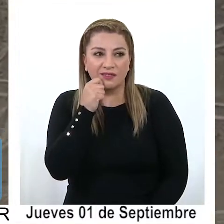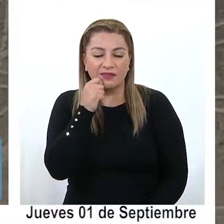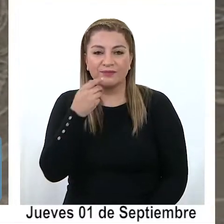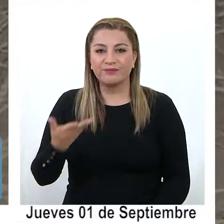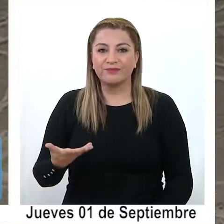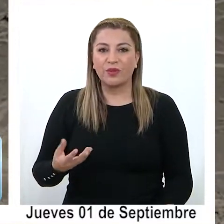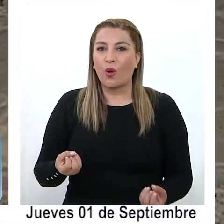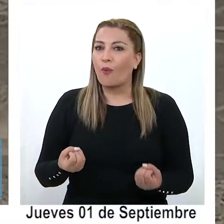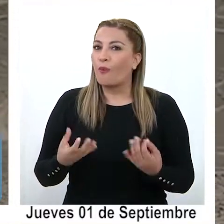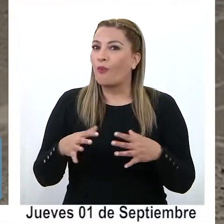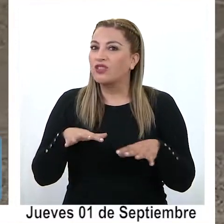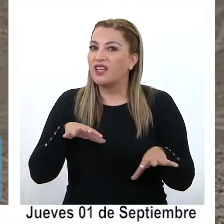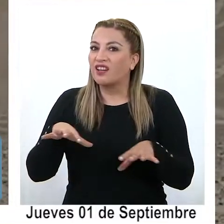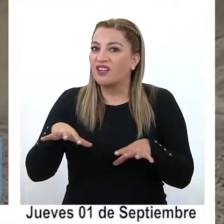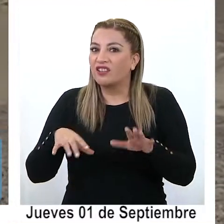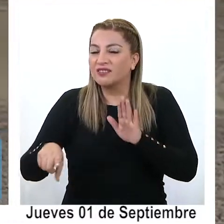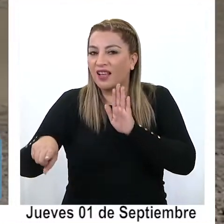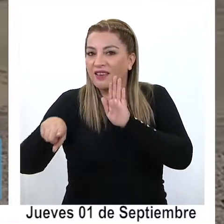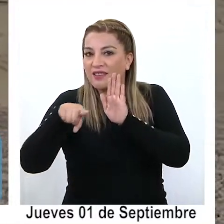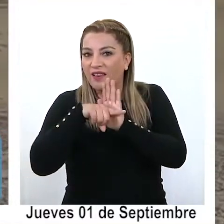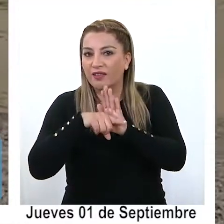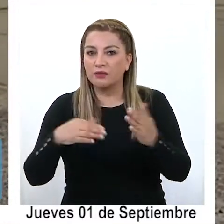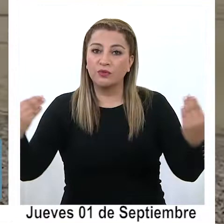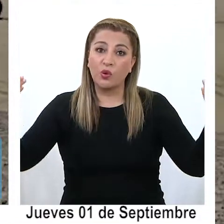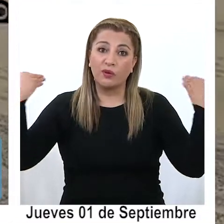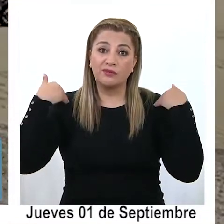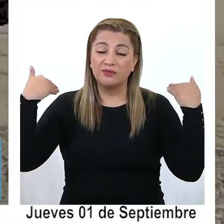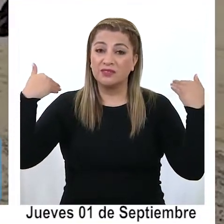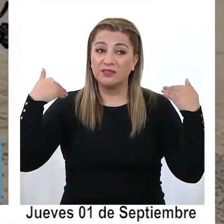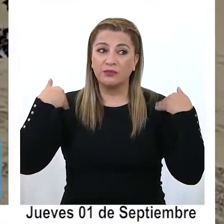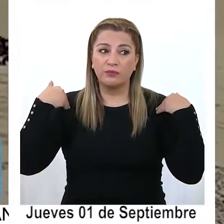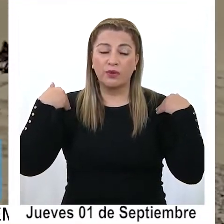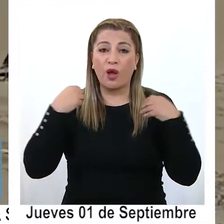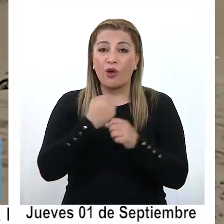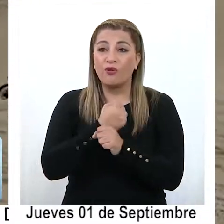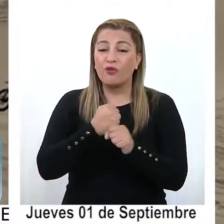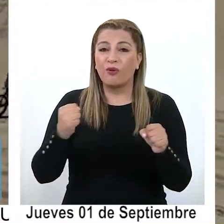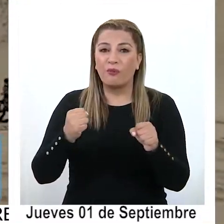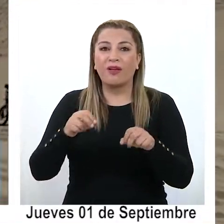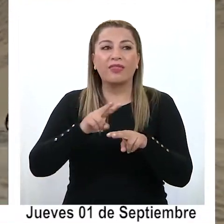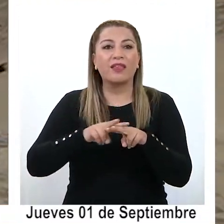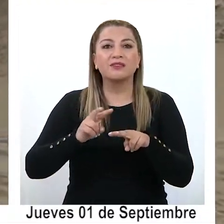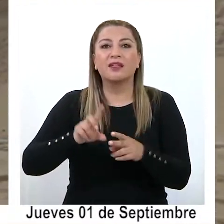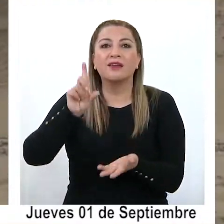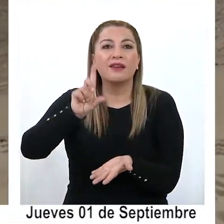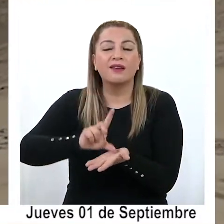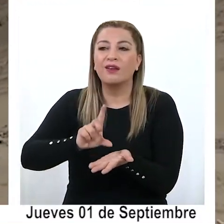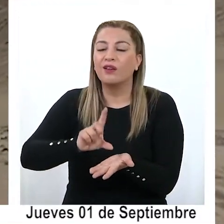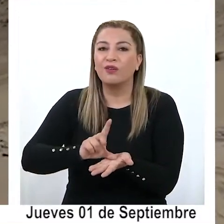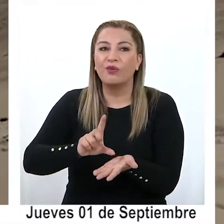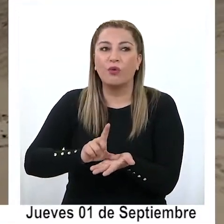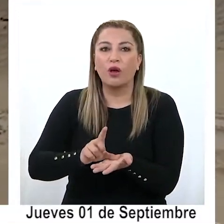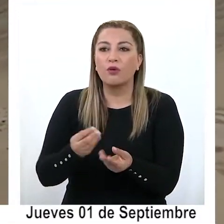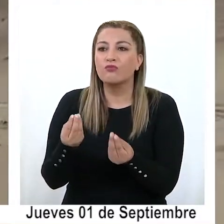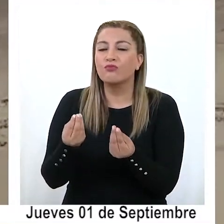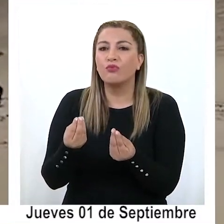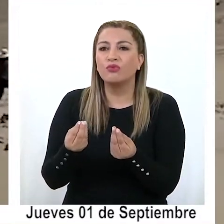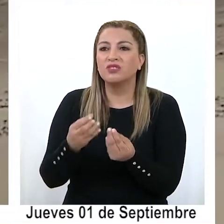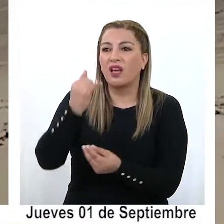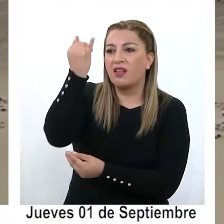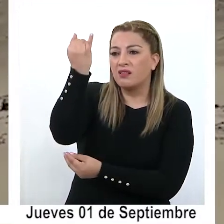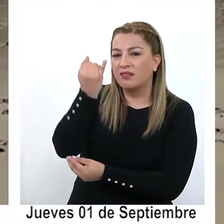externalidades negativas de un deporte que es incompatible con un territorio rico en